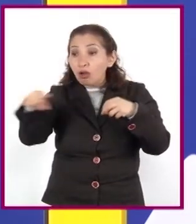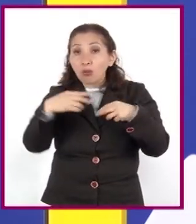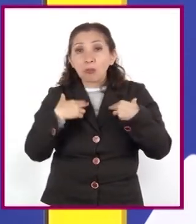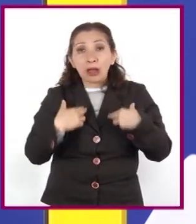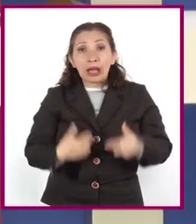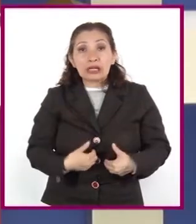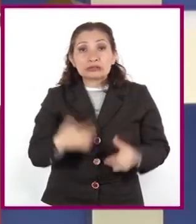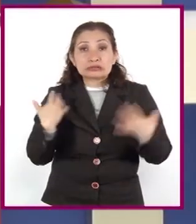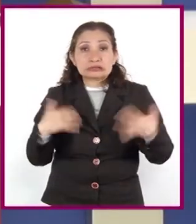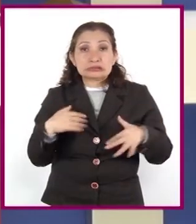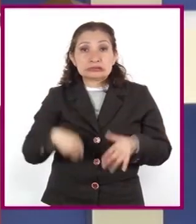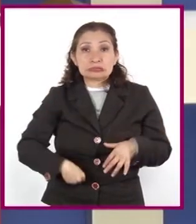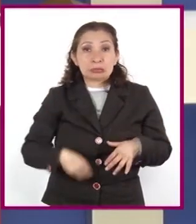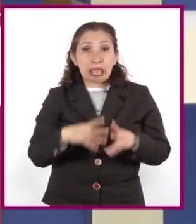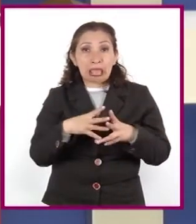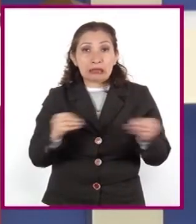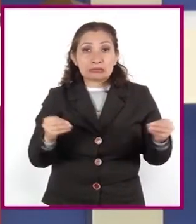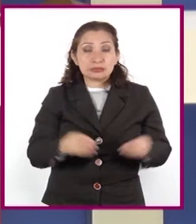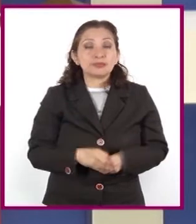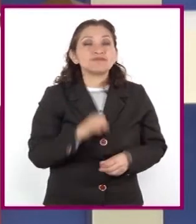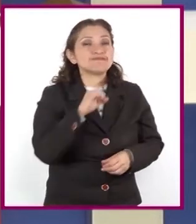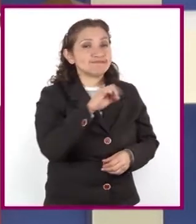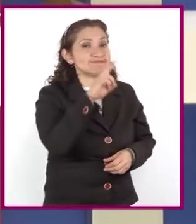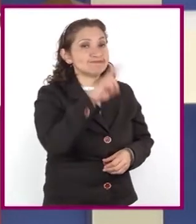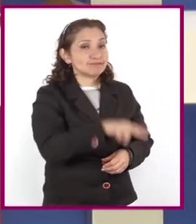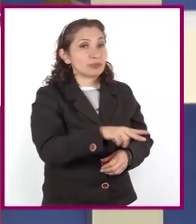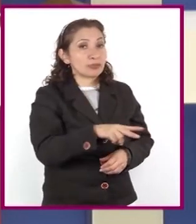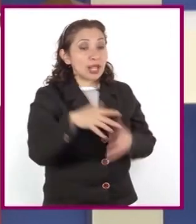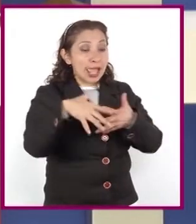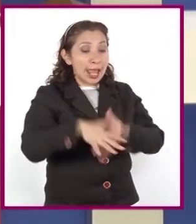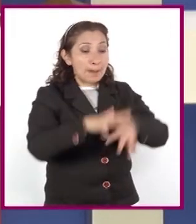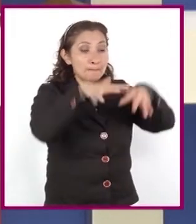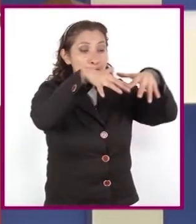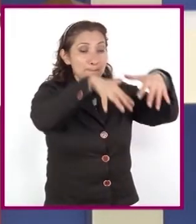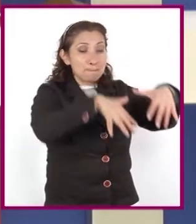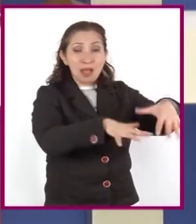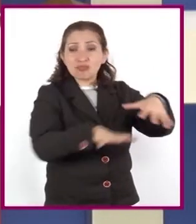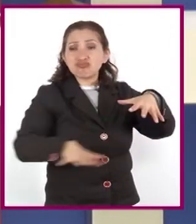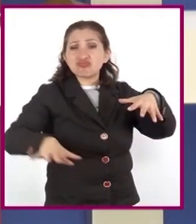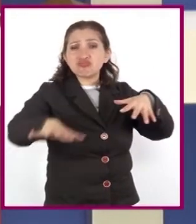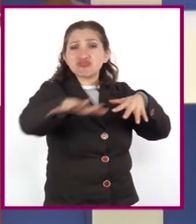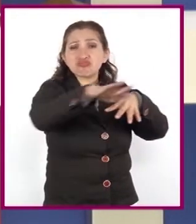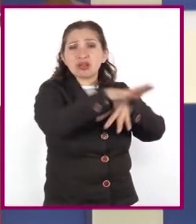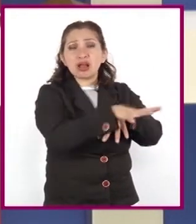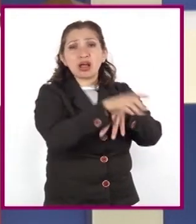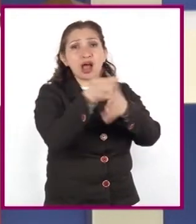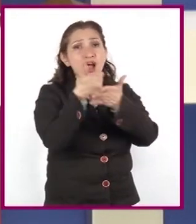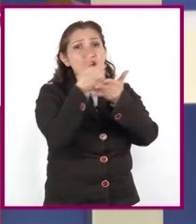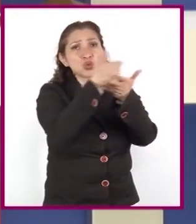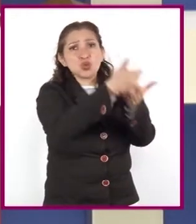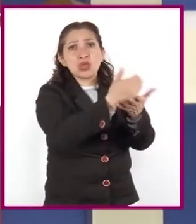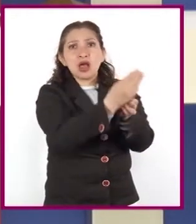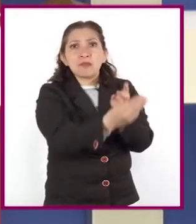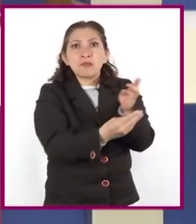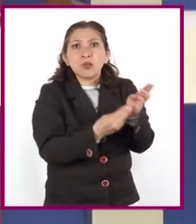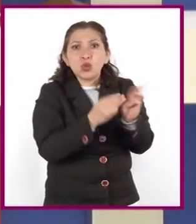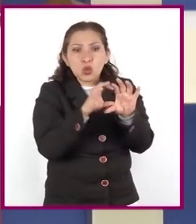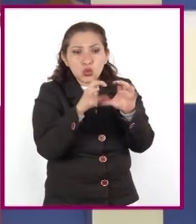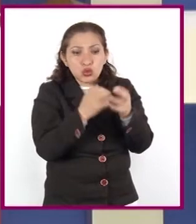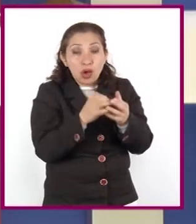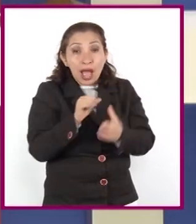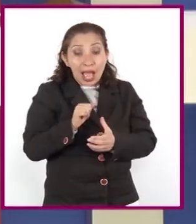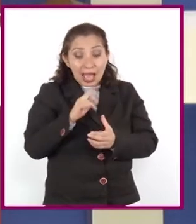acelerada. Efectivamente, los océanos son uno de los grandes pulmones del planeta. Y los